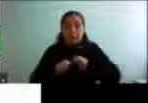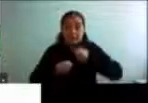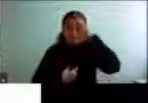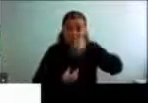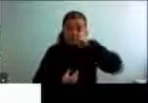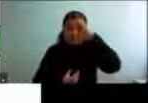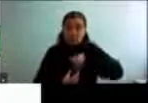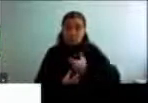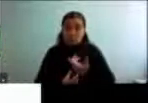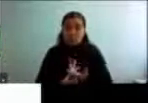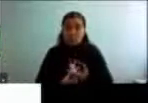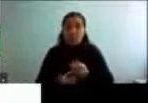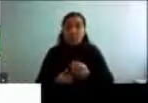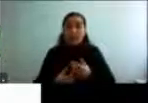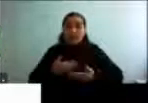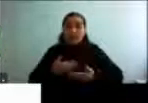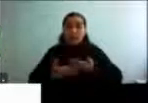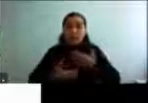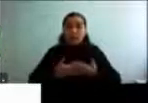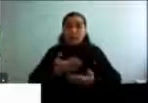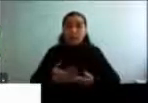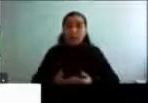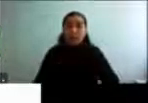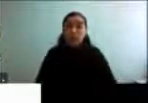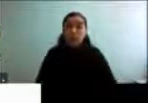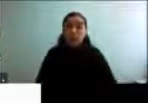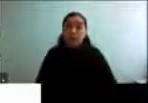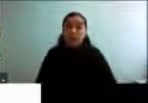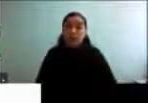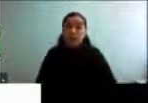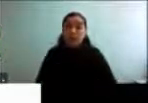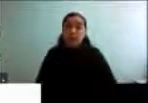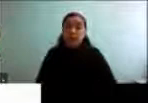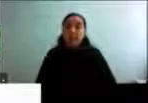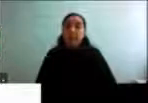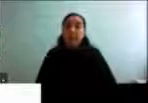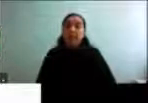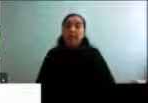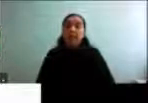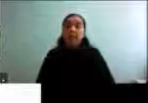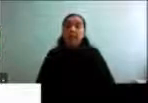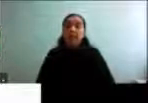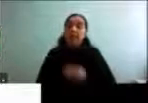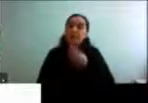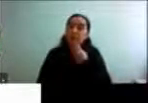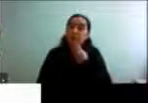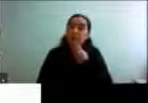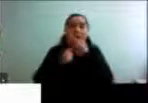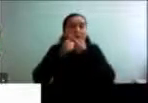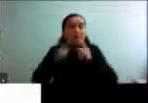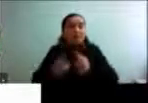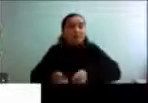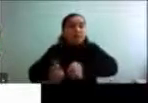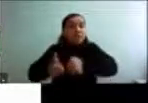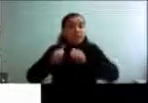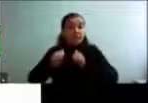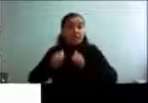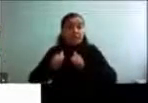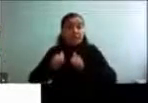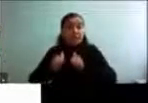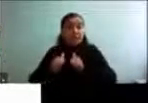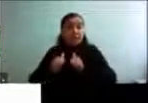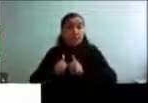el desempeñar, ¿no? Y que constituyen, entonces, múltiples desafíos, ¿no?